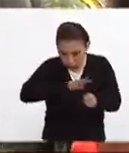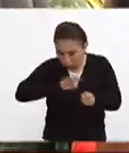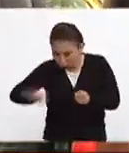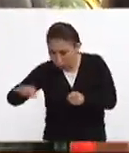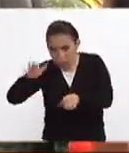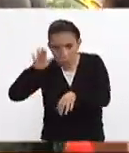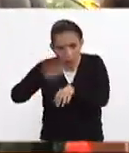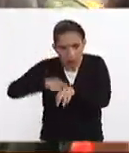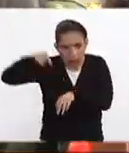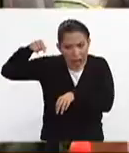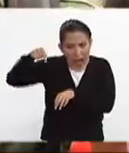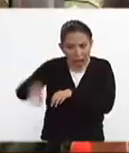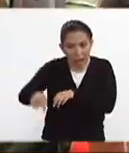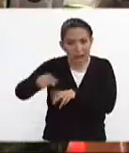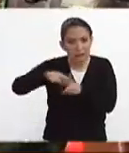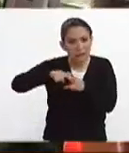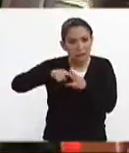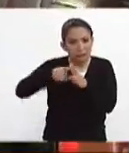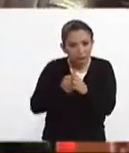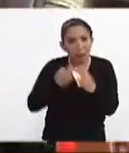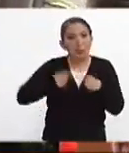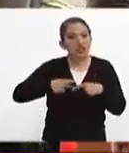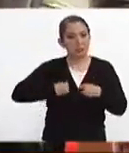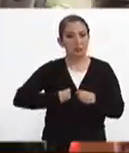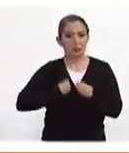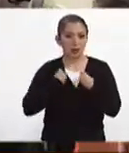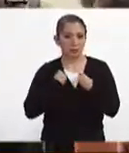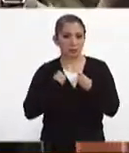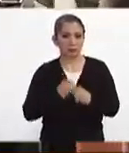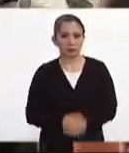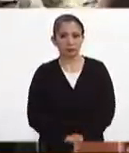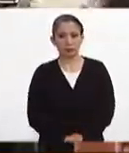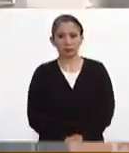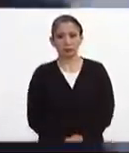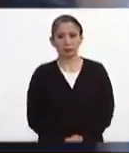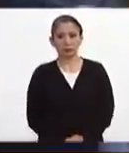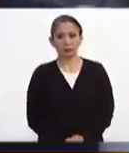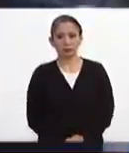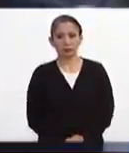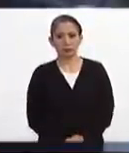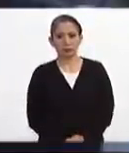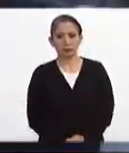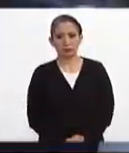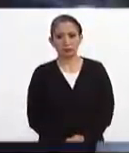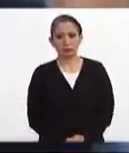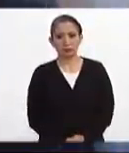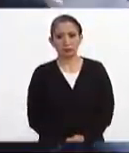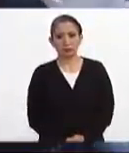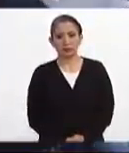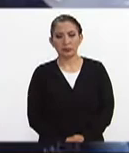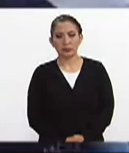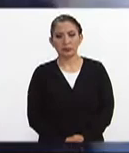principalmente en un inicio las personas vivas puntos no no todavía falta